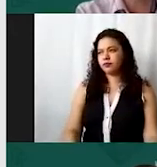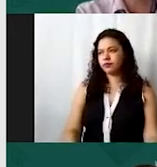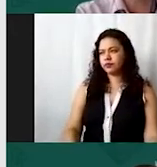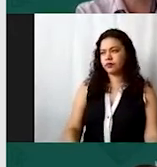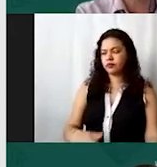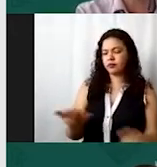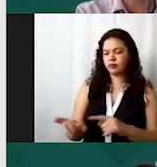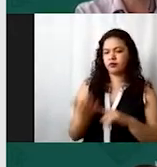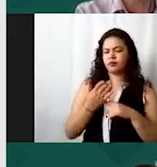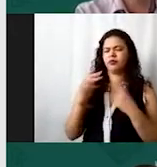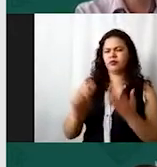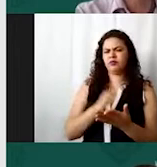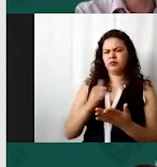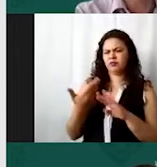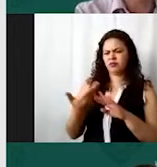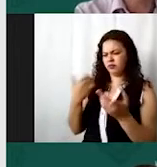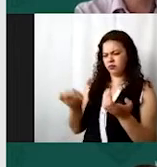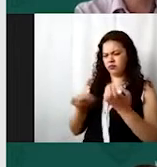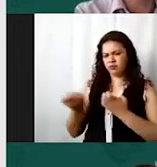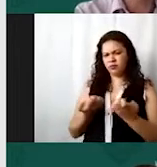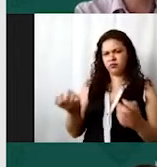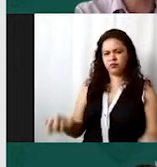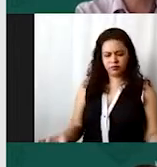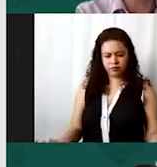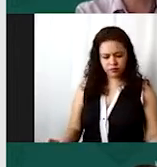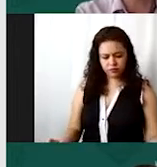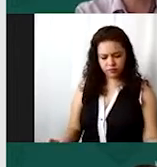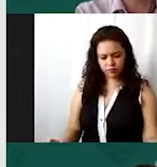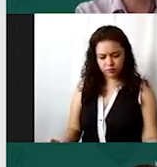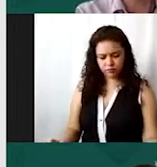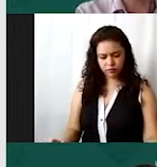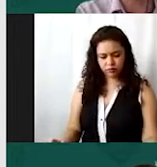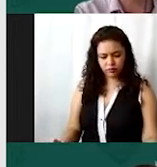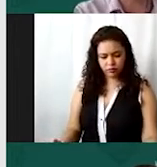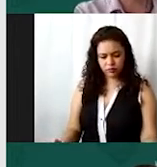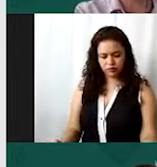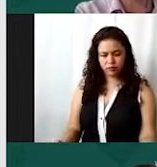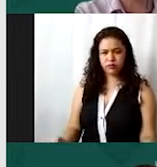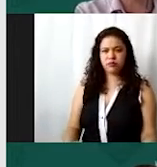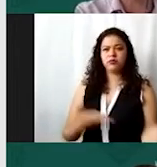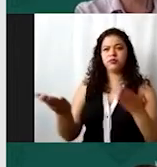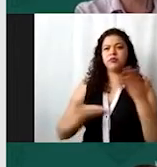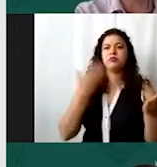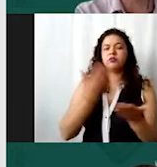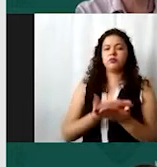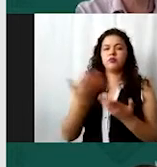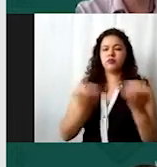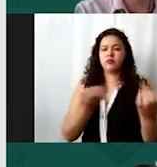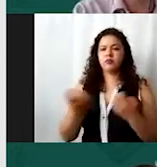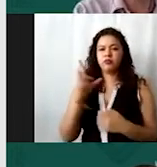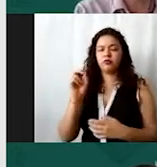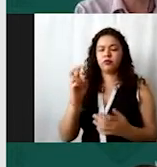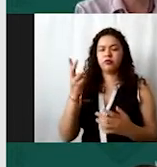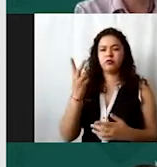con actas de ejercicios anteriores o lo que se propone es del ejercicio 22 pero se aprobó el del ejercicio 21